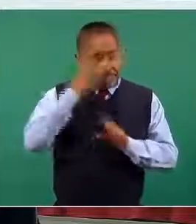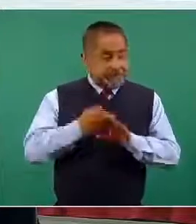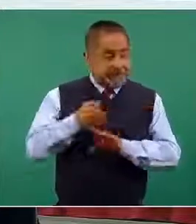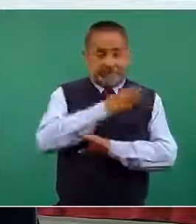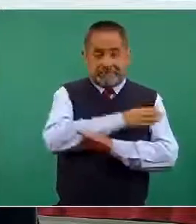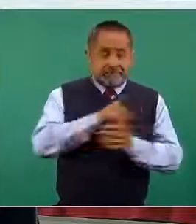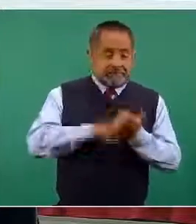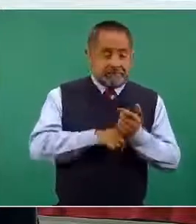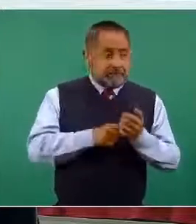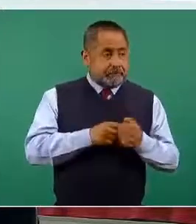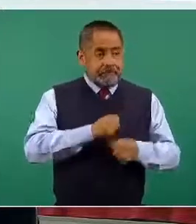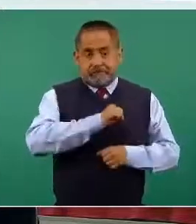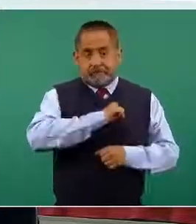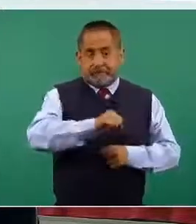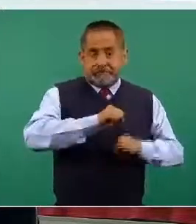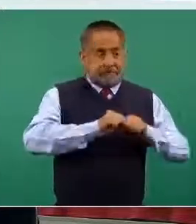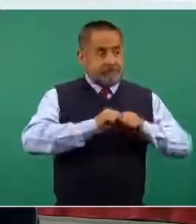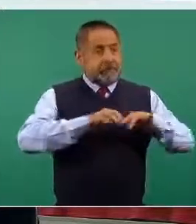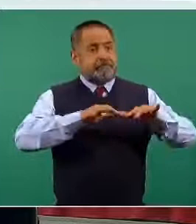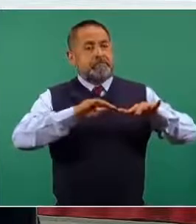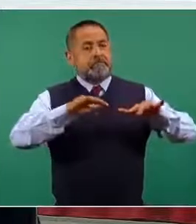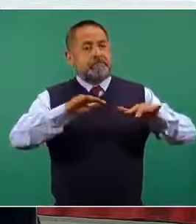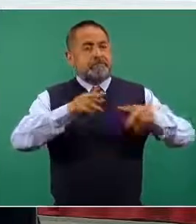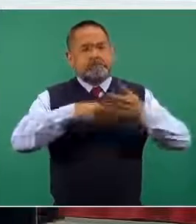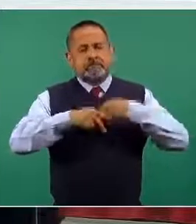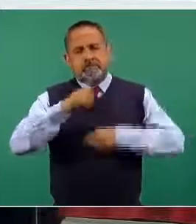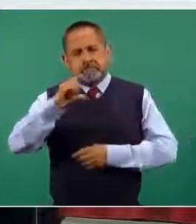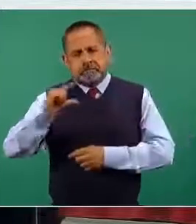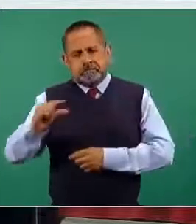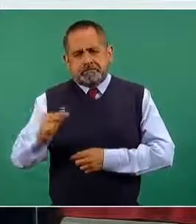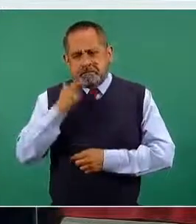de esta epidemia.